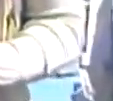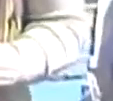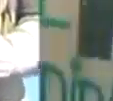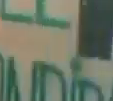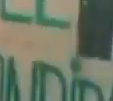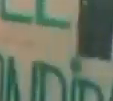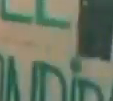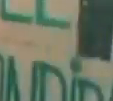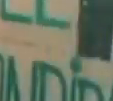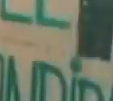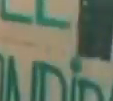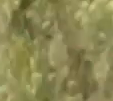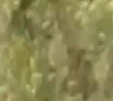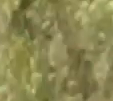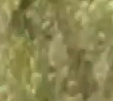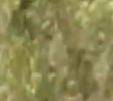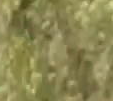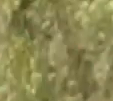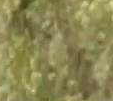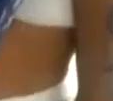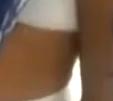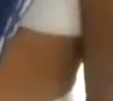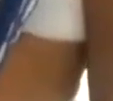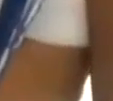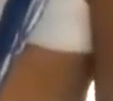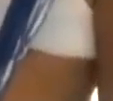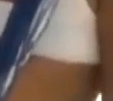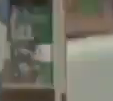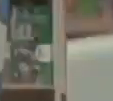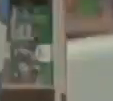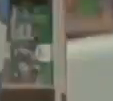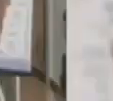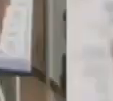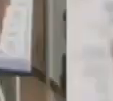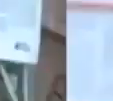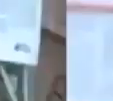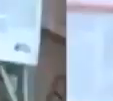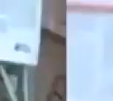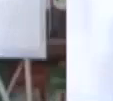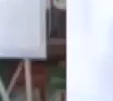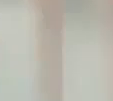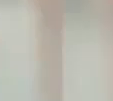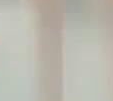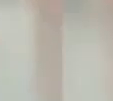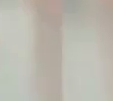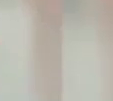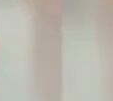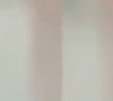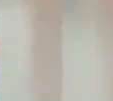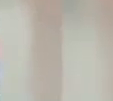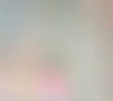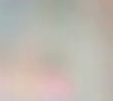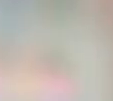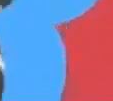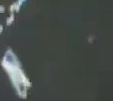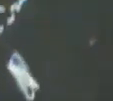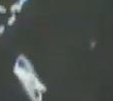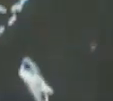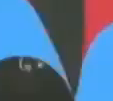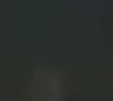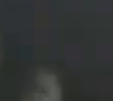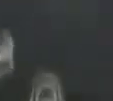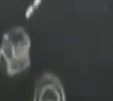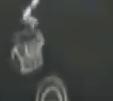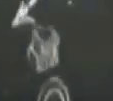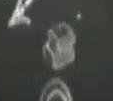cumpliendo las medidas preventivas correspondientes. Es un espacio televisivo y radial producido por Colombia